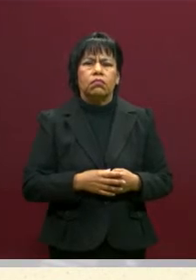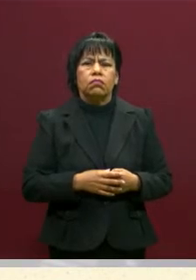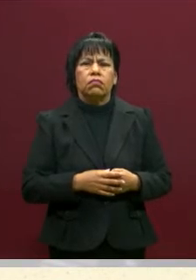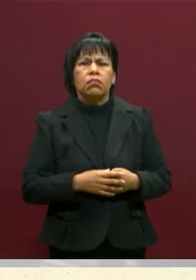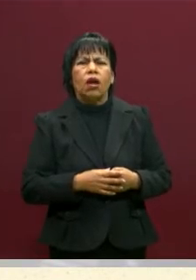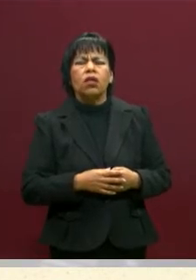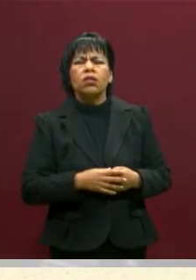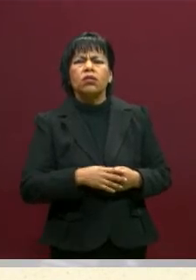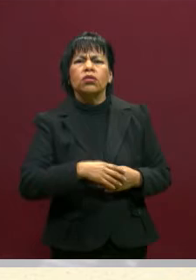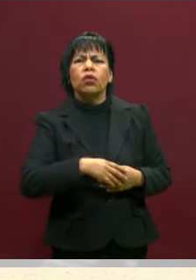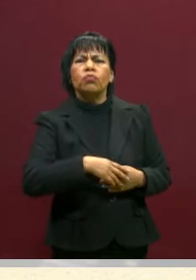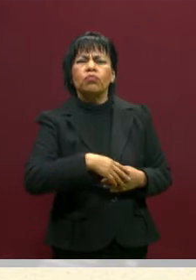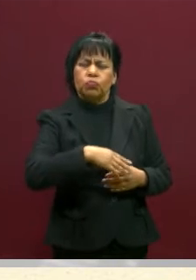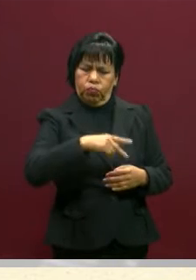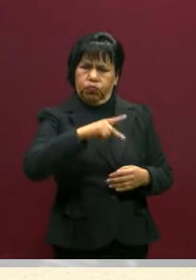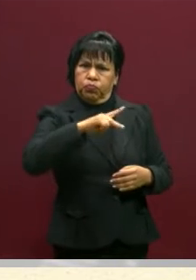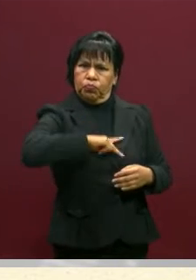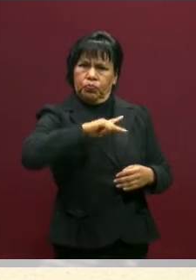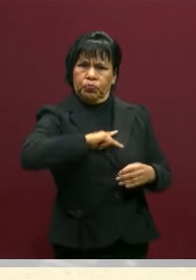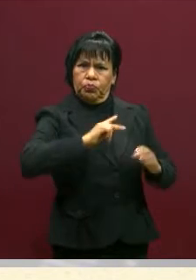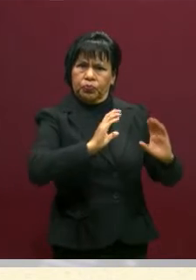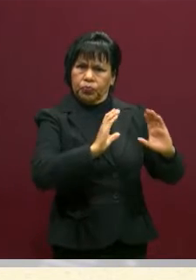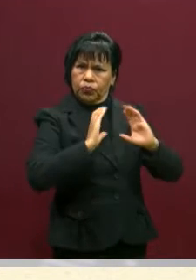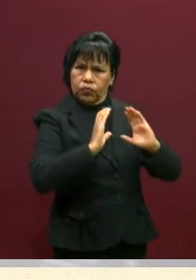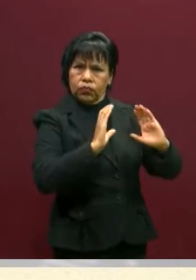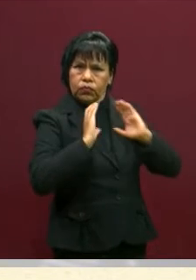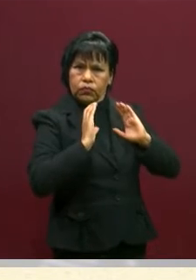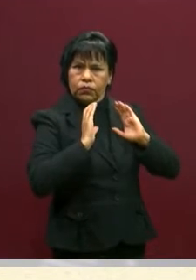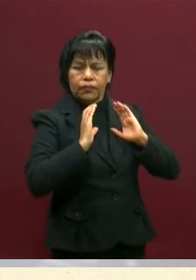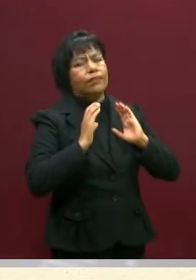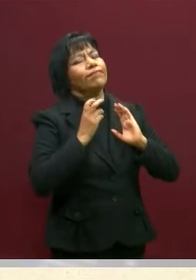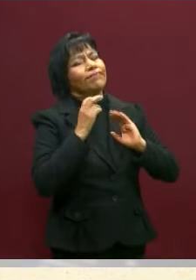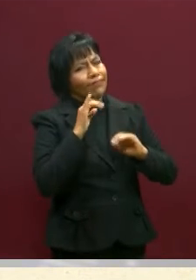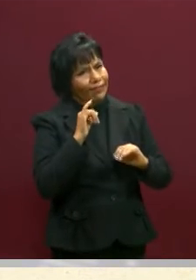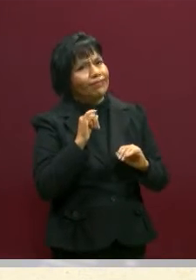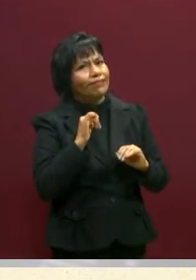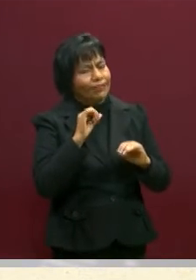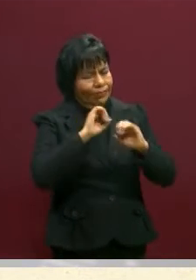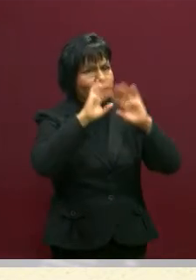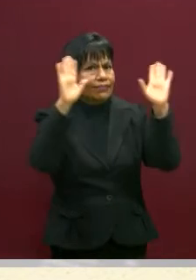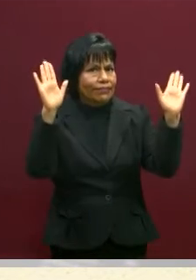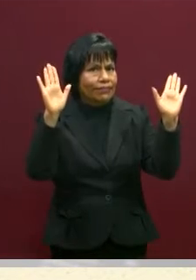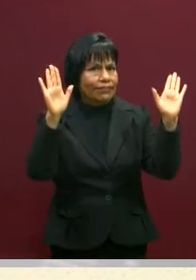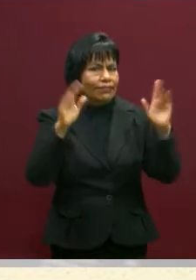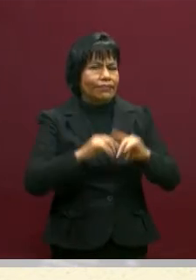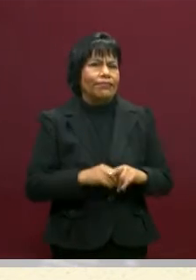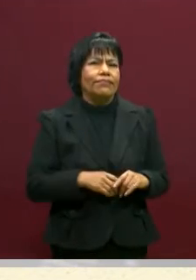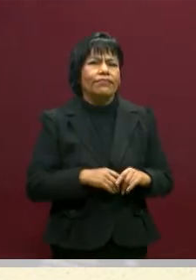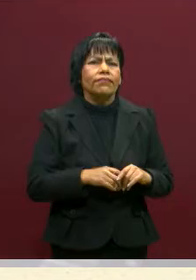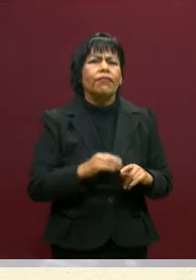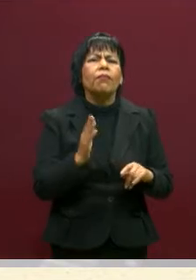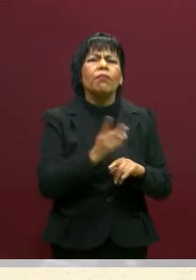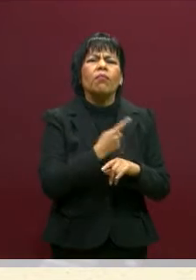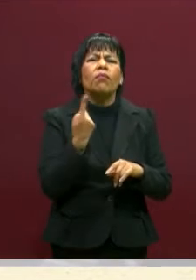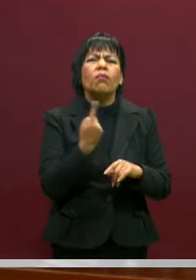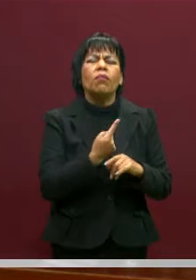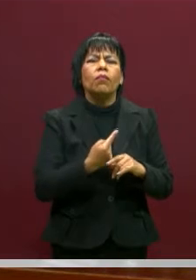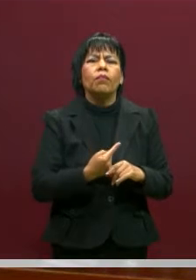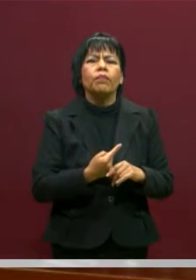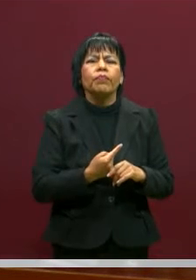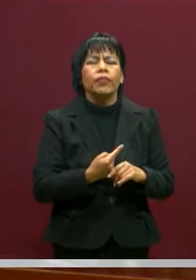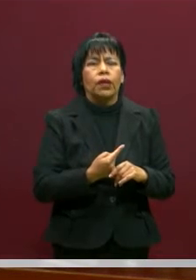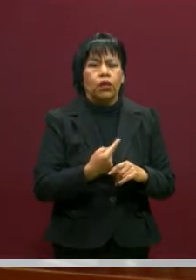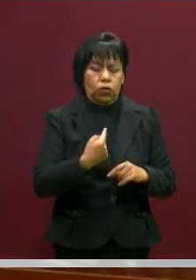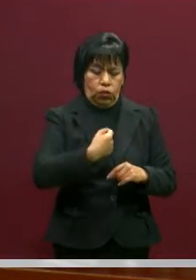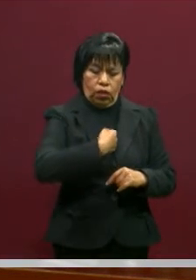el cuidado propio, desde nosotros mismos? Sí, claro, sí. Eso es muy importante, fíjate lo que mencionas. Porque es necesario